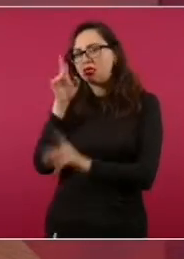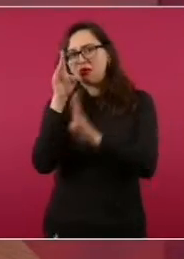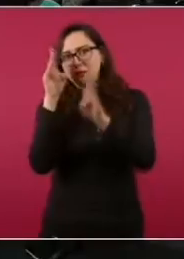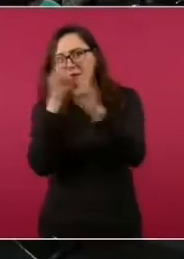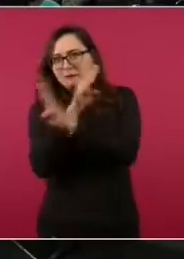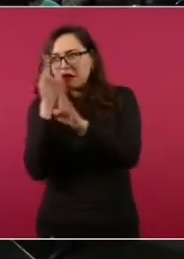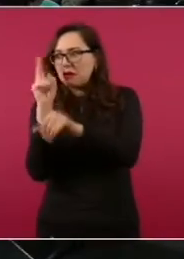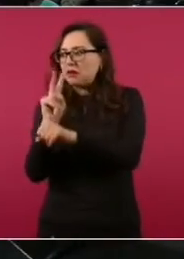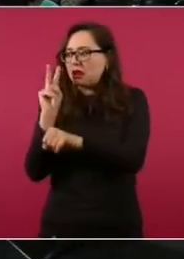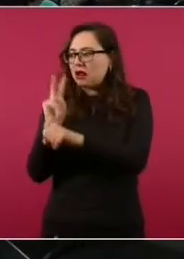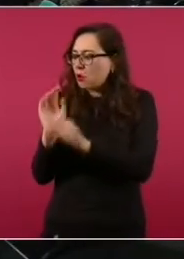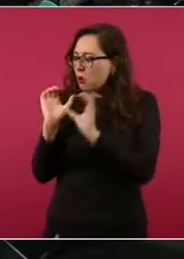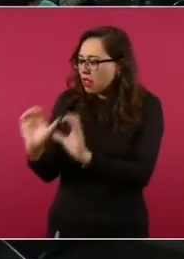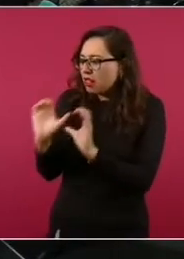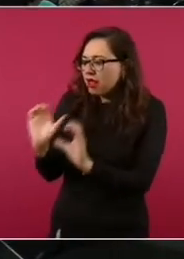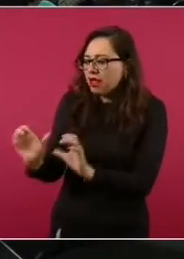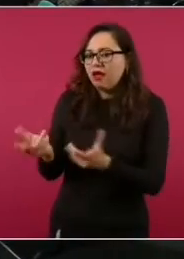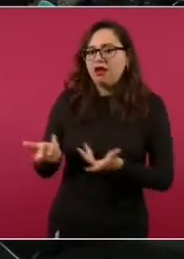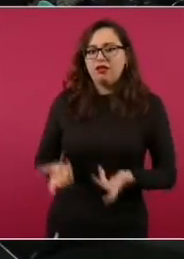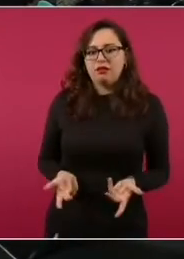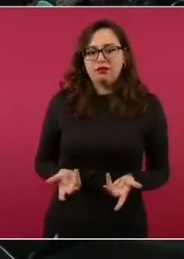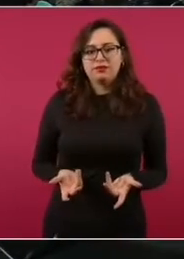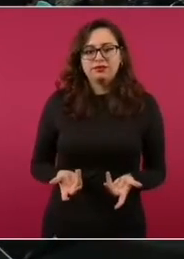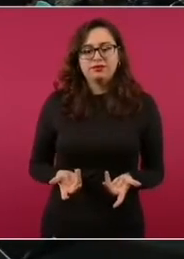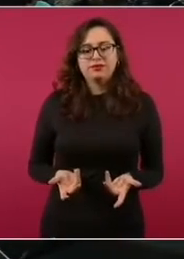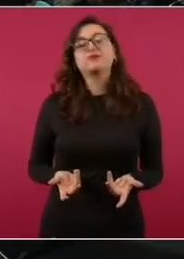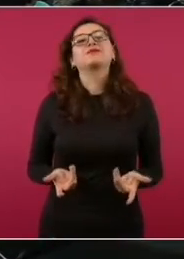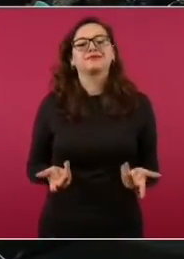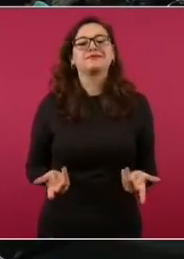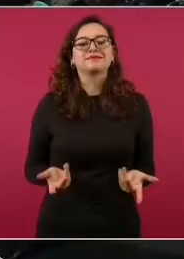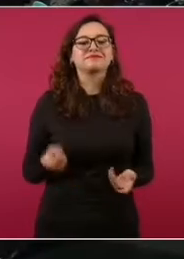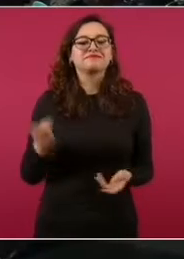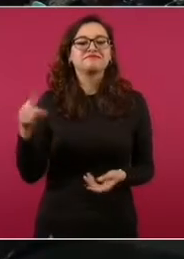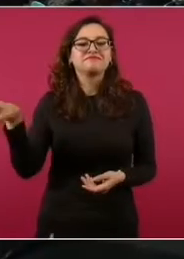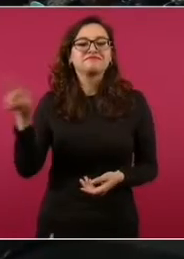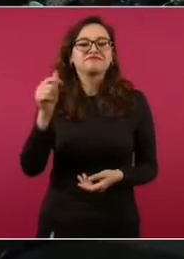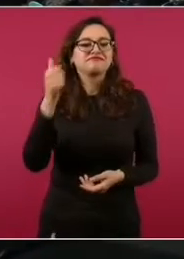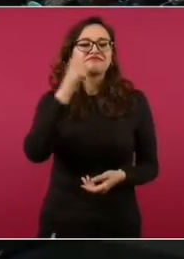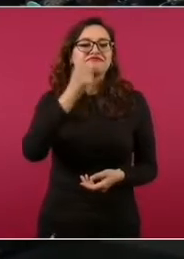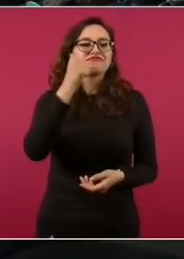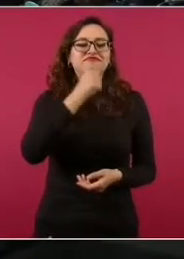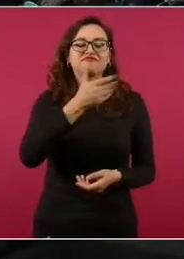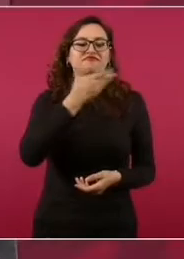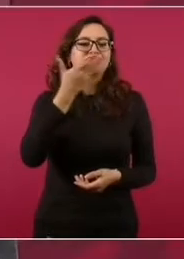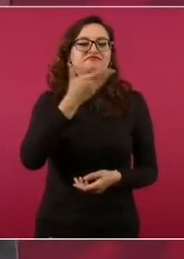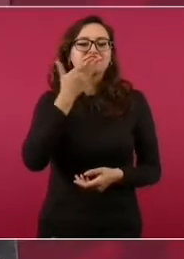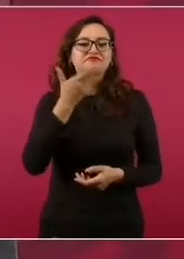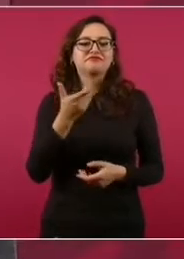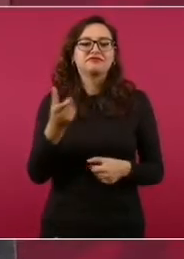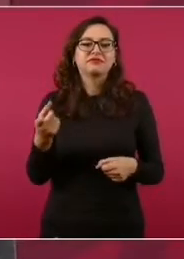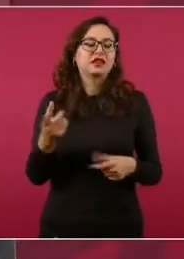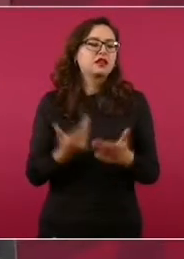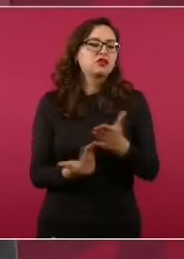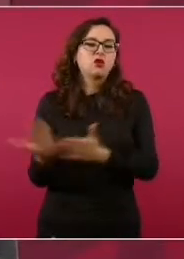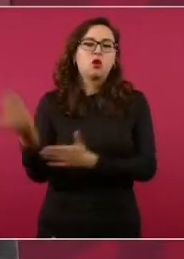Y eran los que estaban enfrente de la casa día y noche,